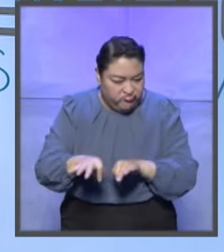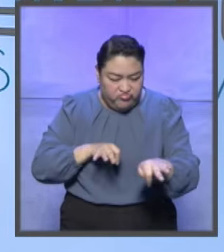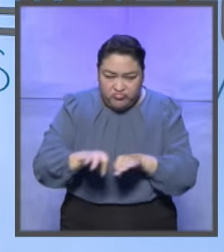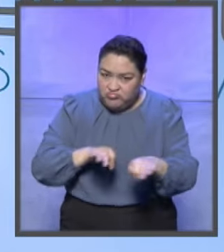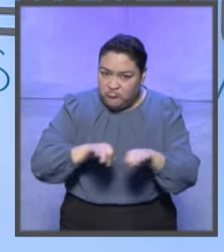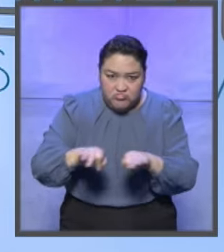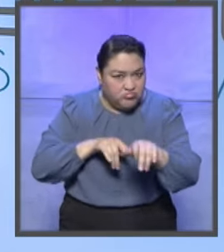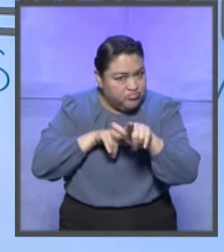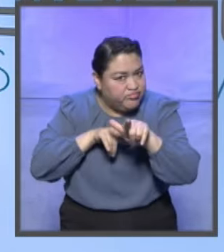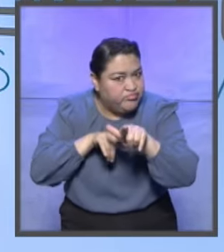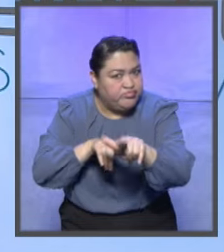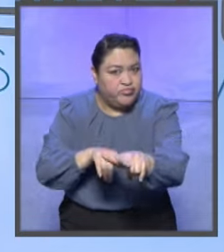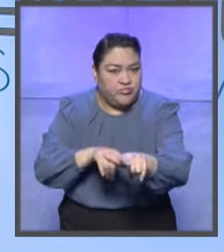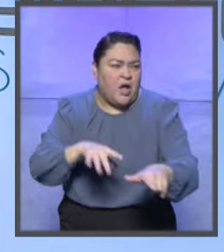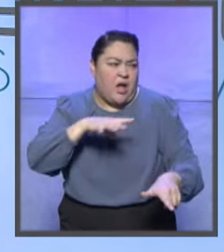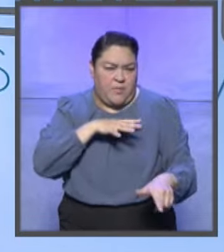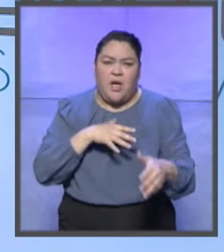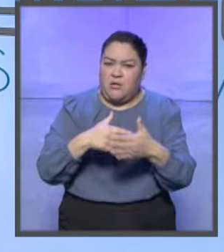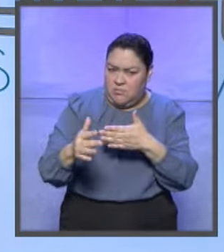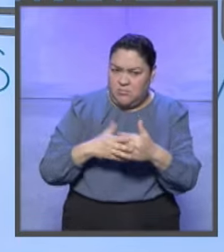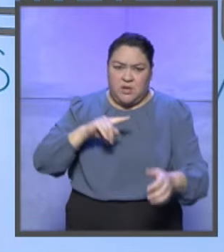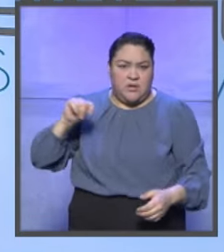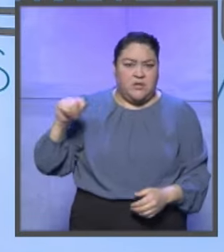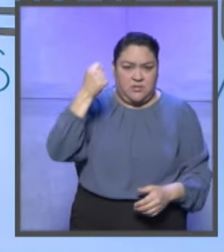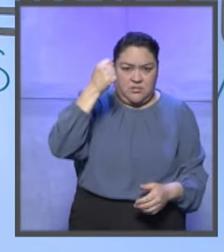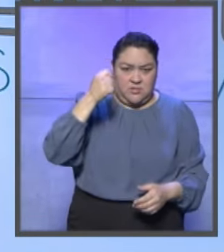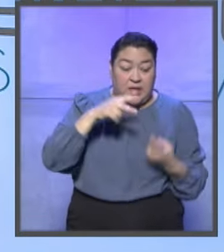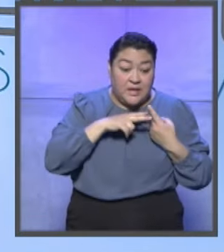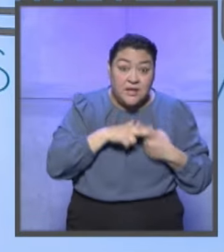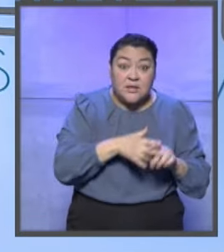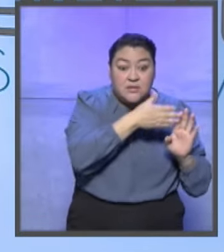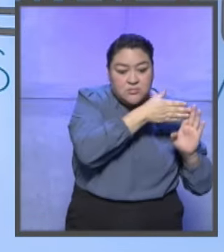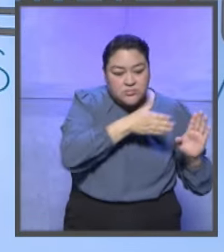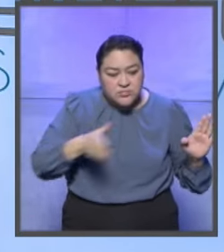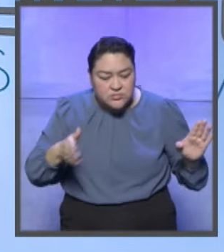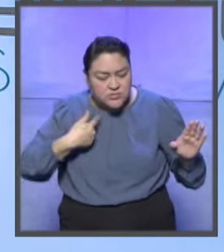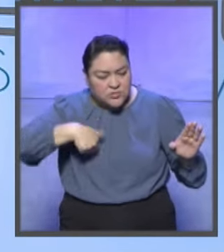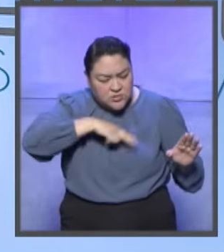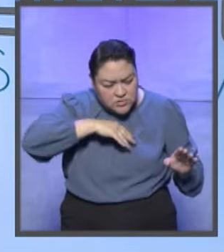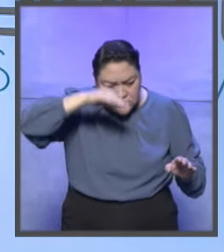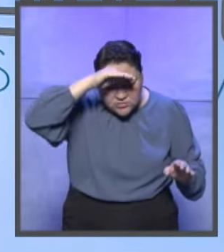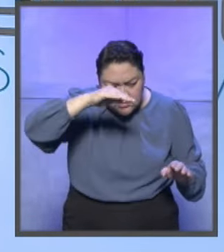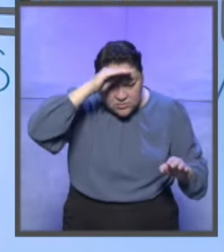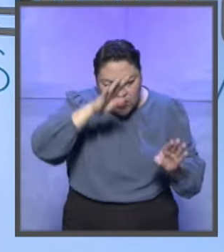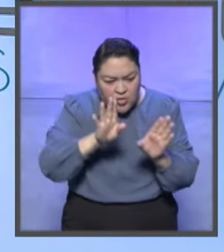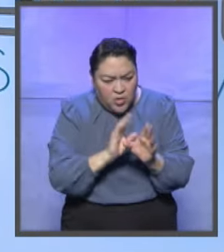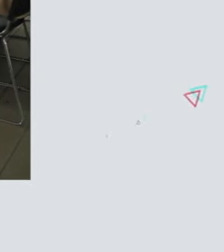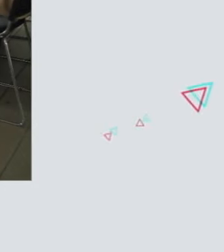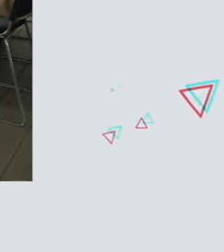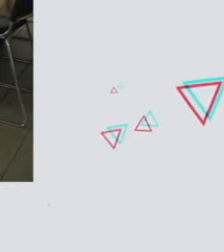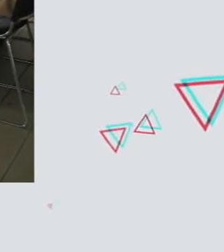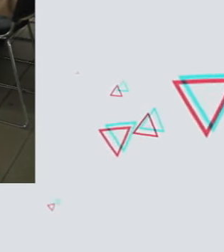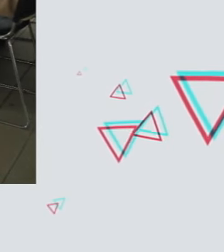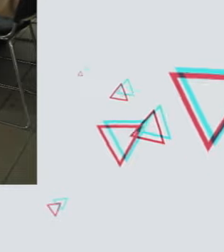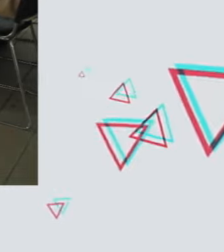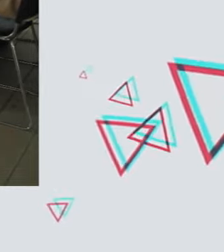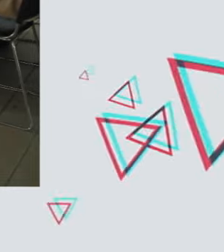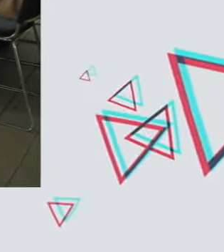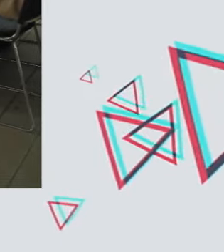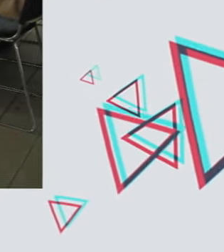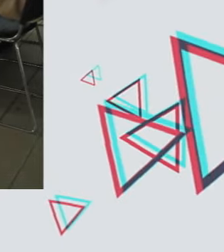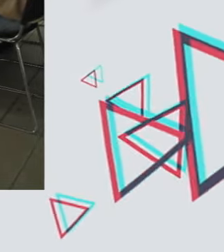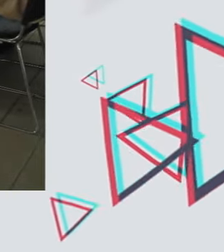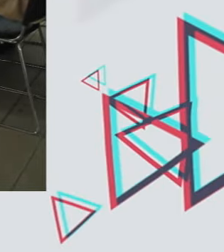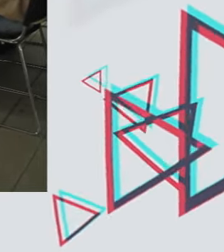resueltos por no contar con la tecnología adecuada. Entonces, desde ese entonces, nos propusimos indagar cuáles eran las interacciones más